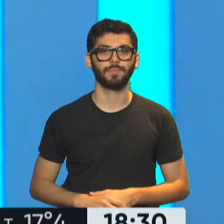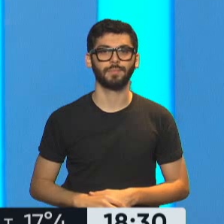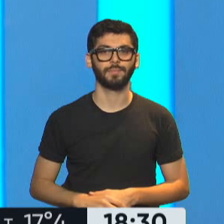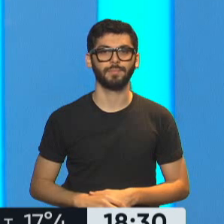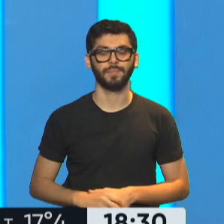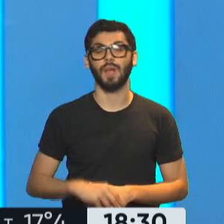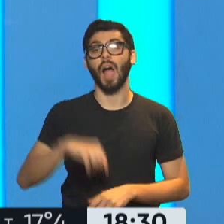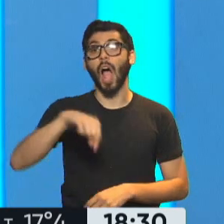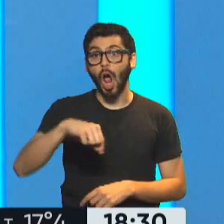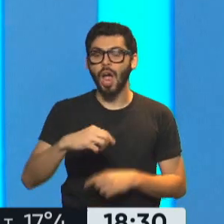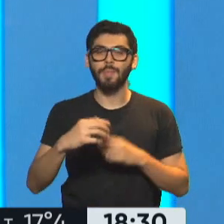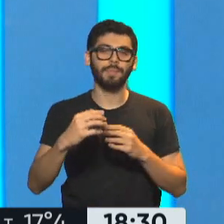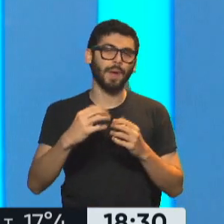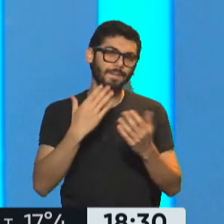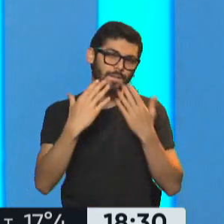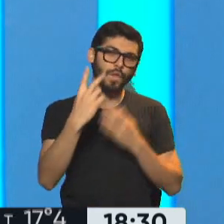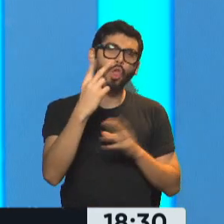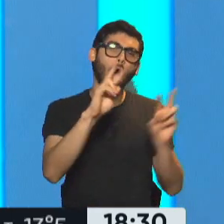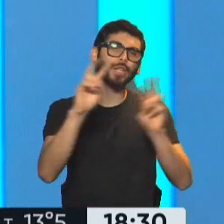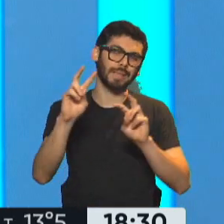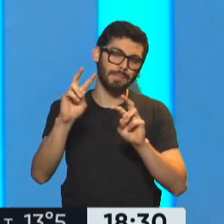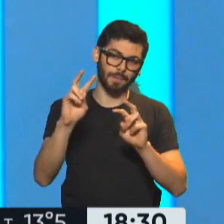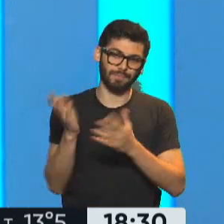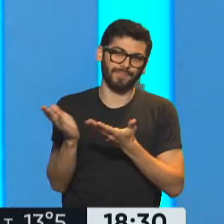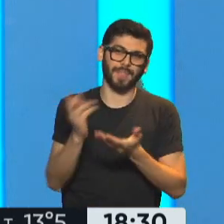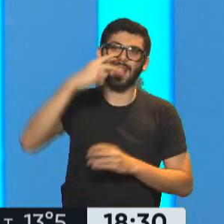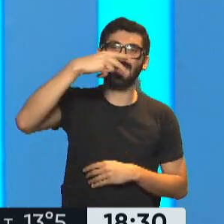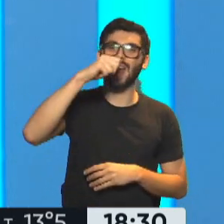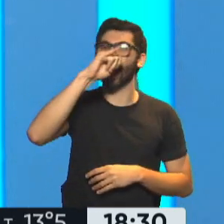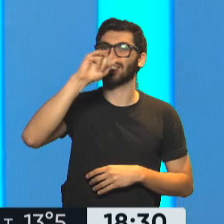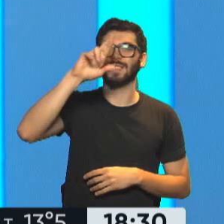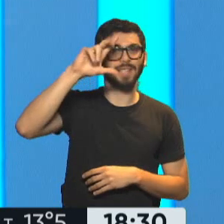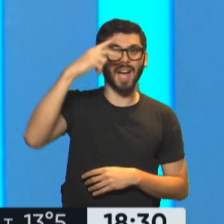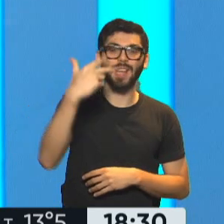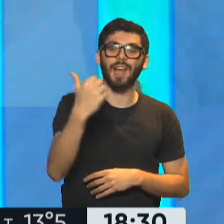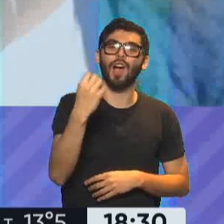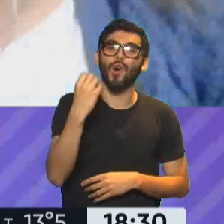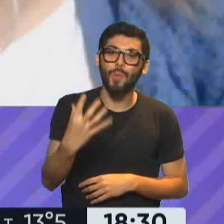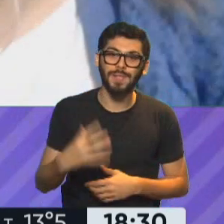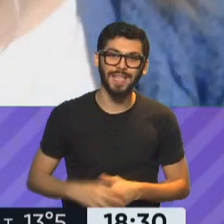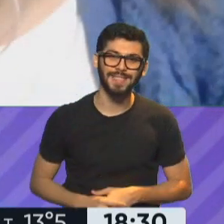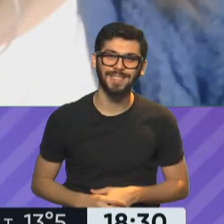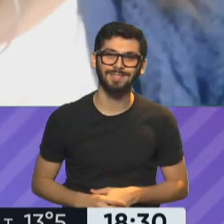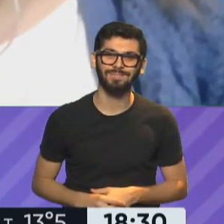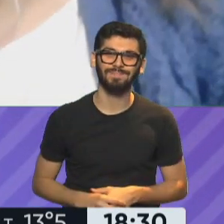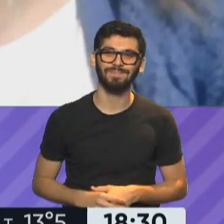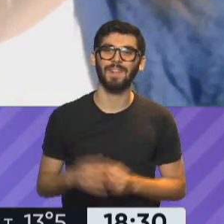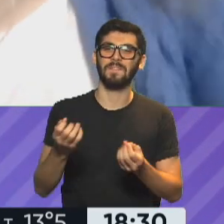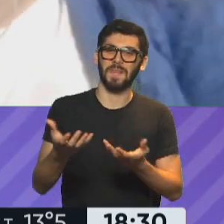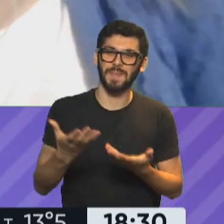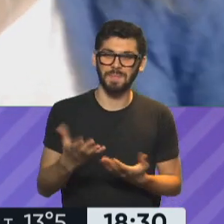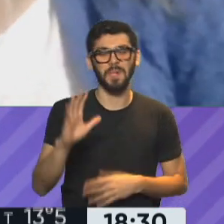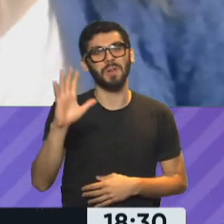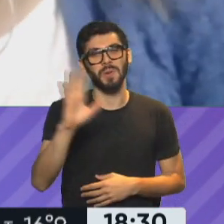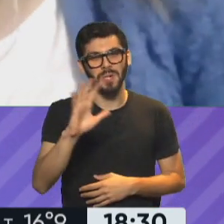Vamos a hablar de dos temas importantes con Nazarena Lomagno, que ya la sumamos a la mesa. ¿Cómo estás, Nazarena? Bienvenida. Vamos. Hola,